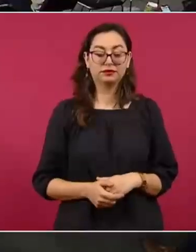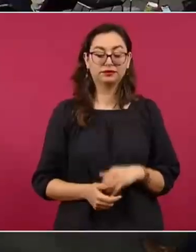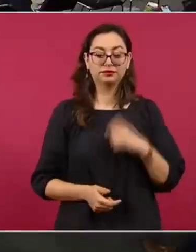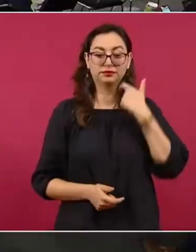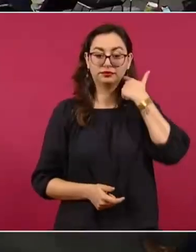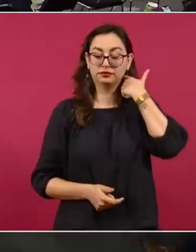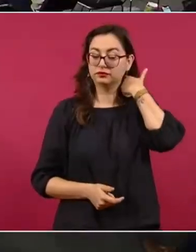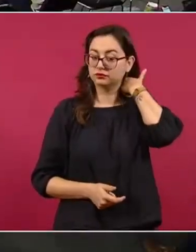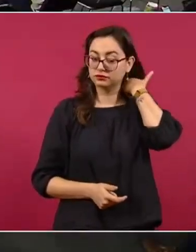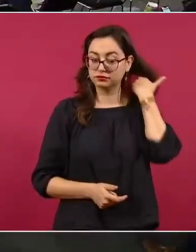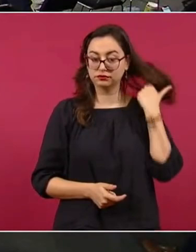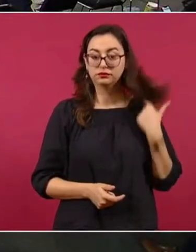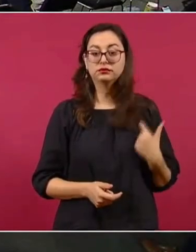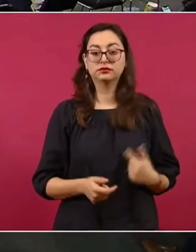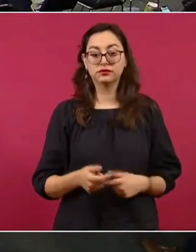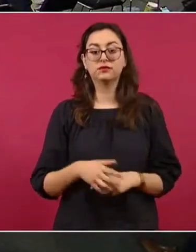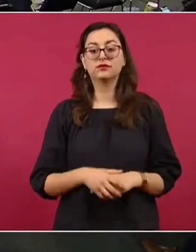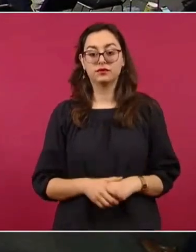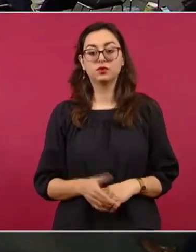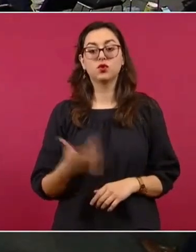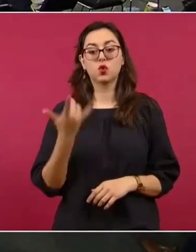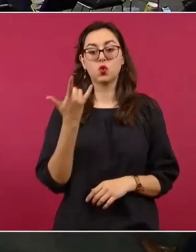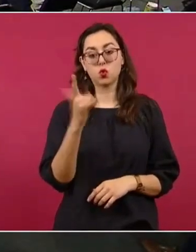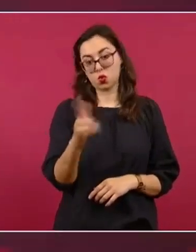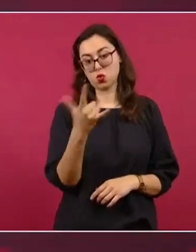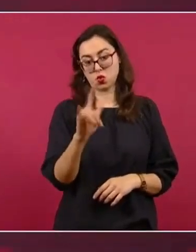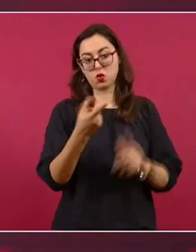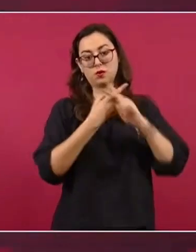En julio comienza la construcción del hospital.